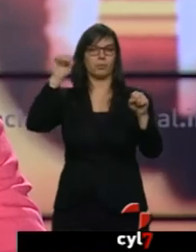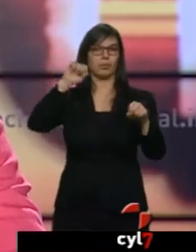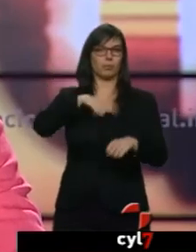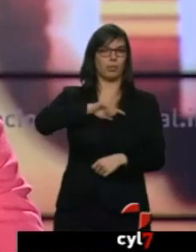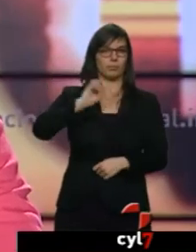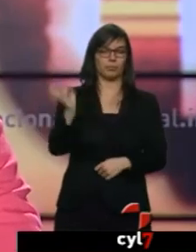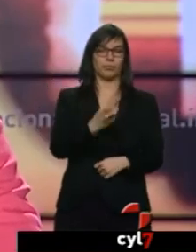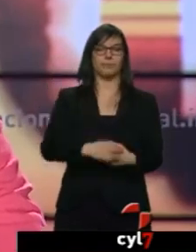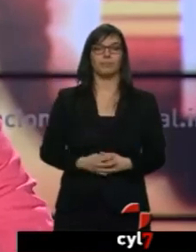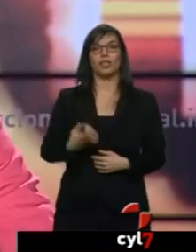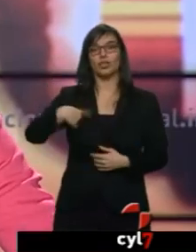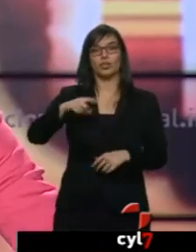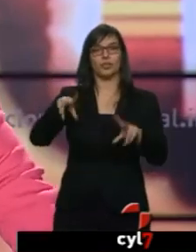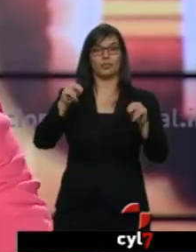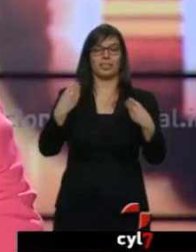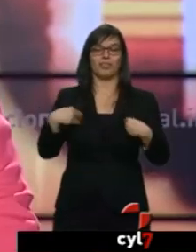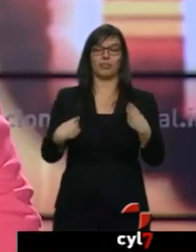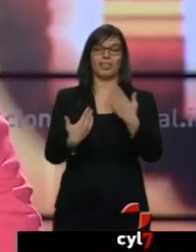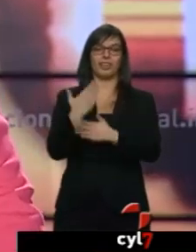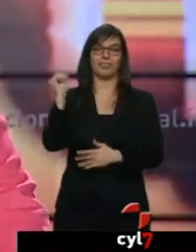Nos vamos, pasen un buen día. Adiós.